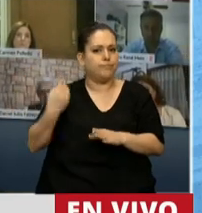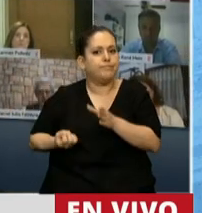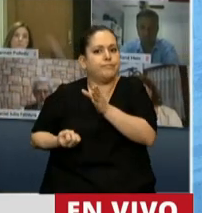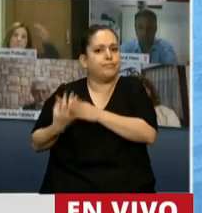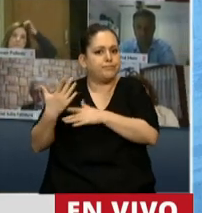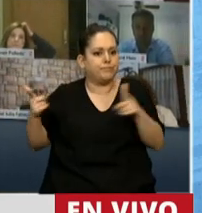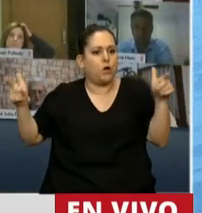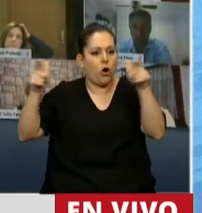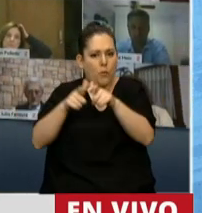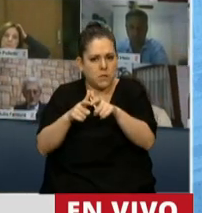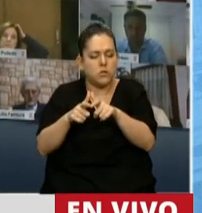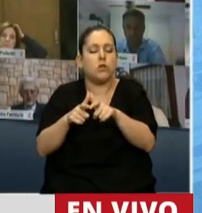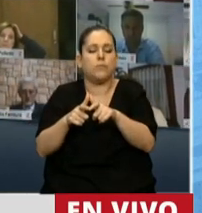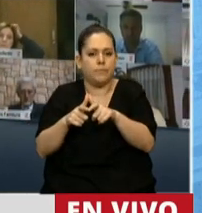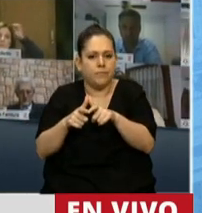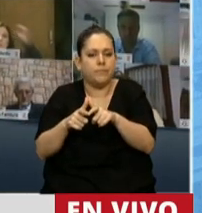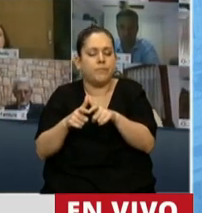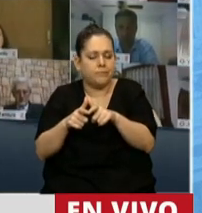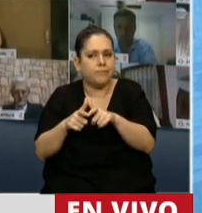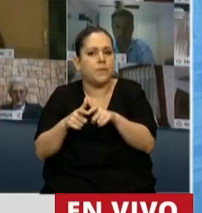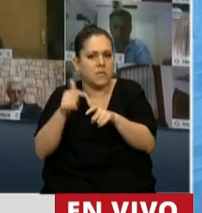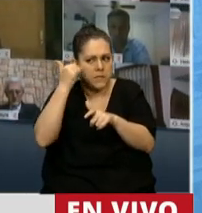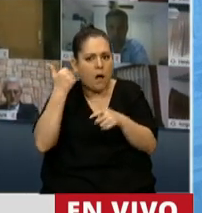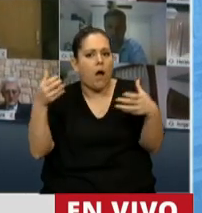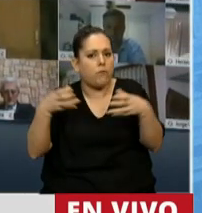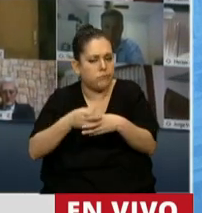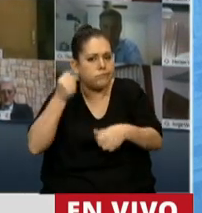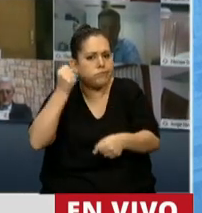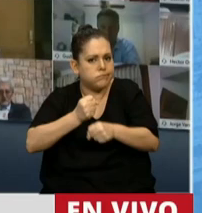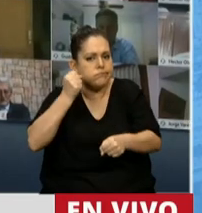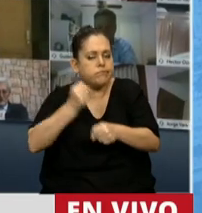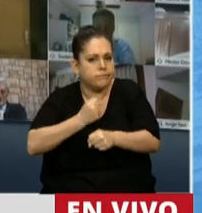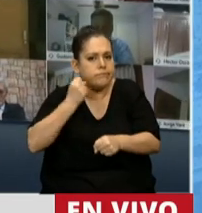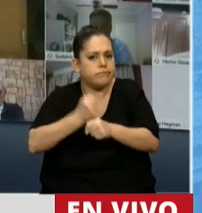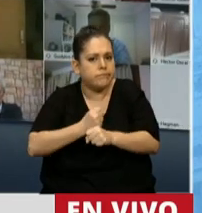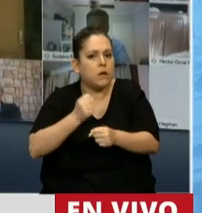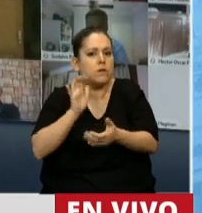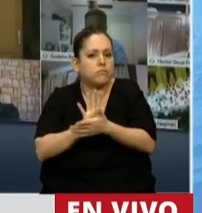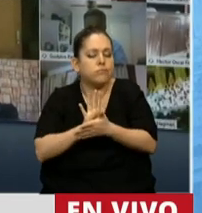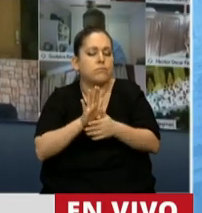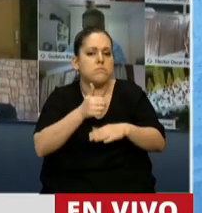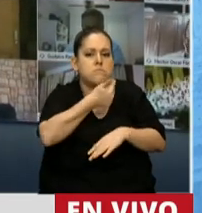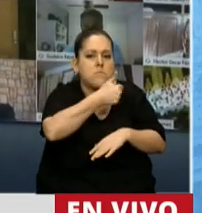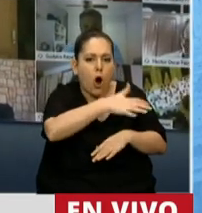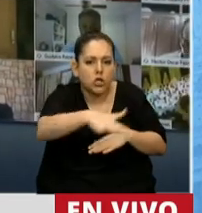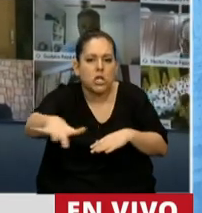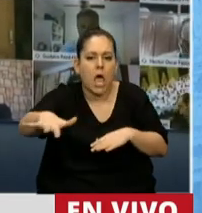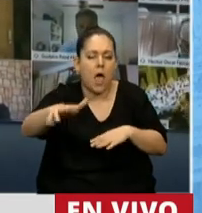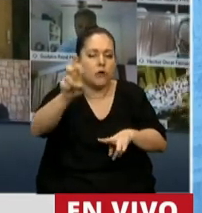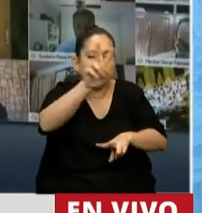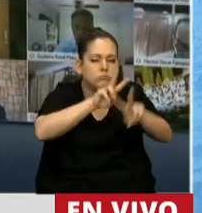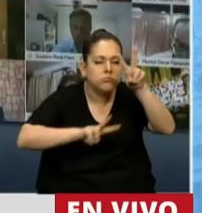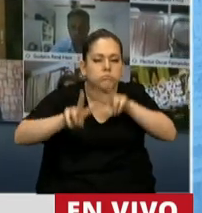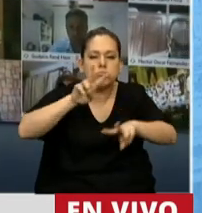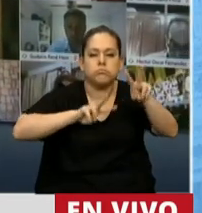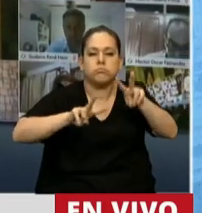que consolidados están trabajando en los océanos, buscando